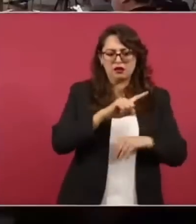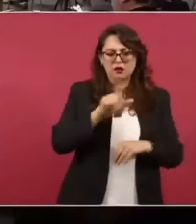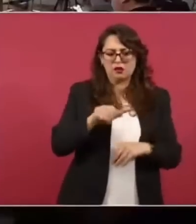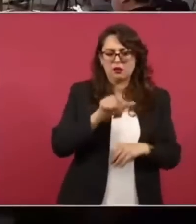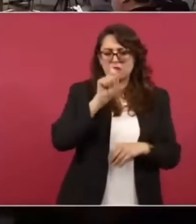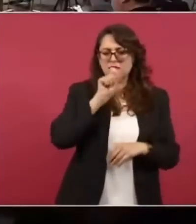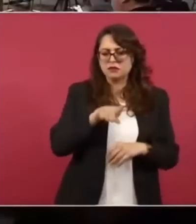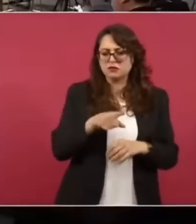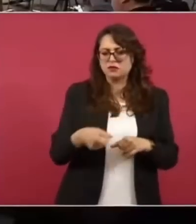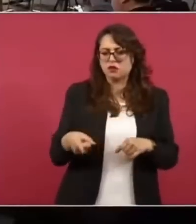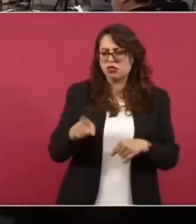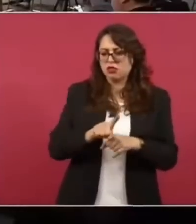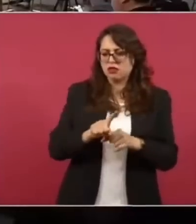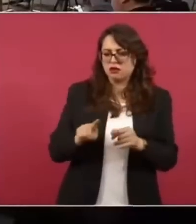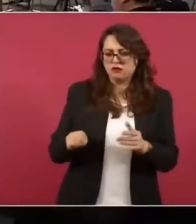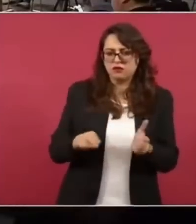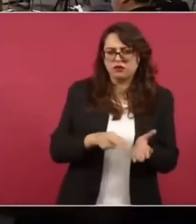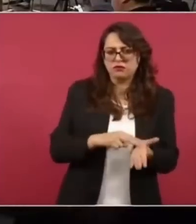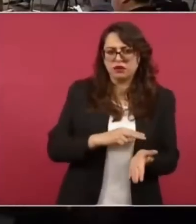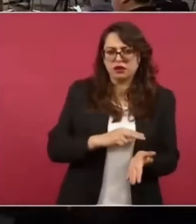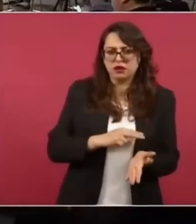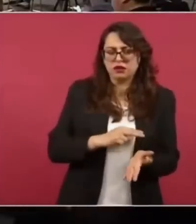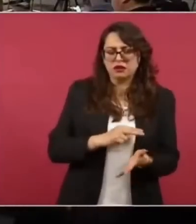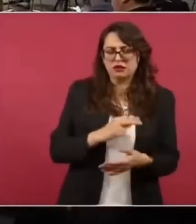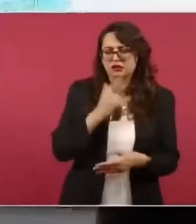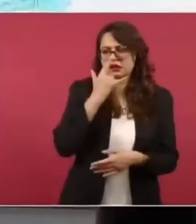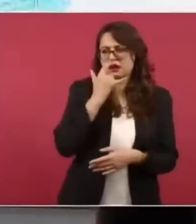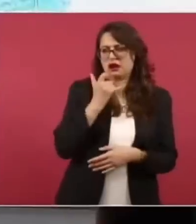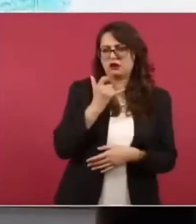y este y ese día